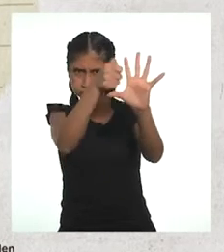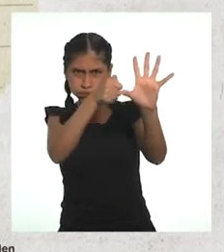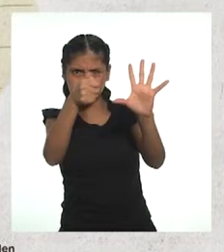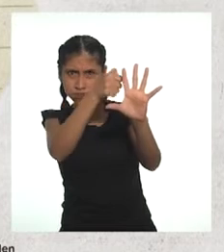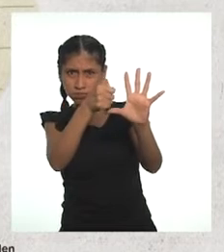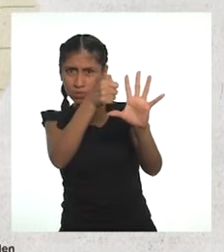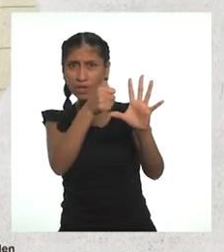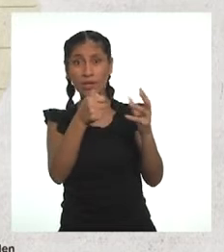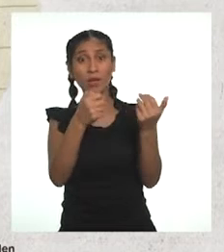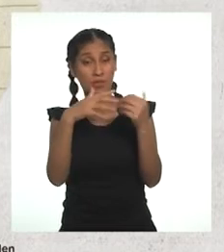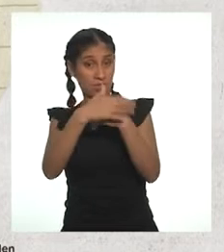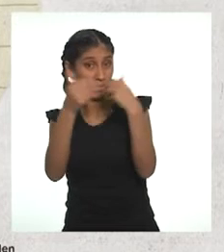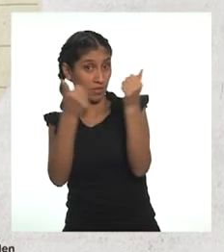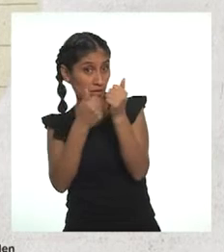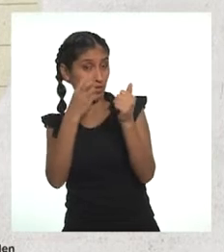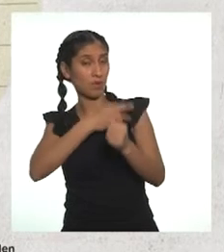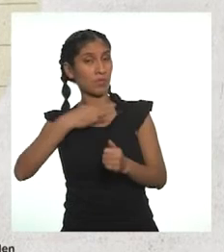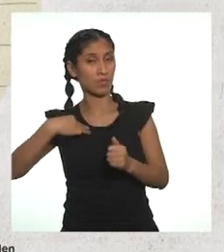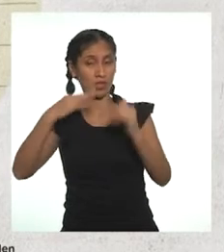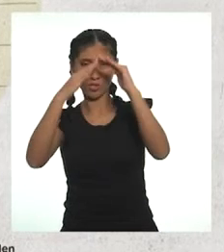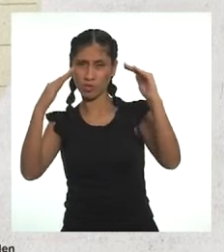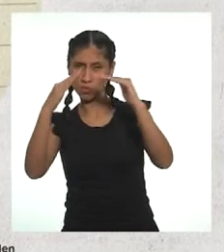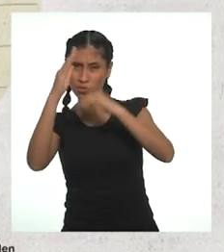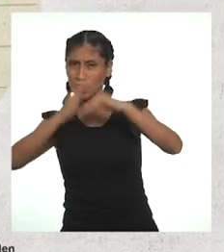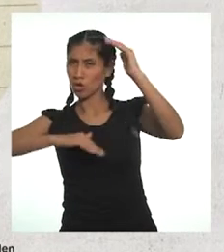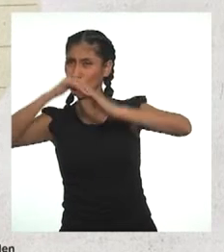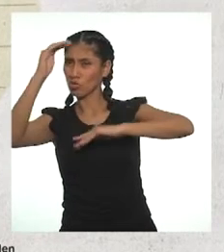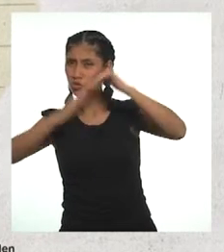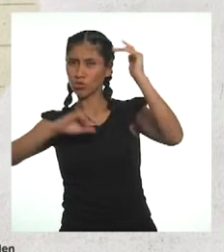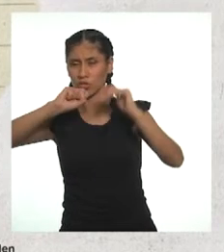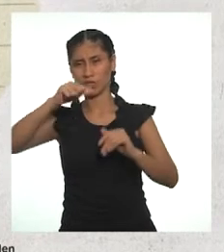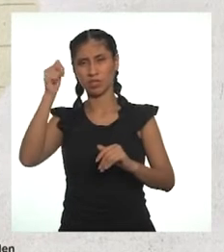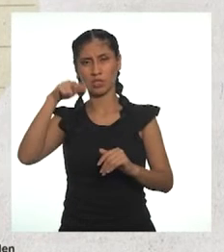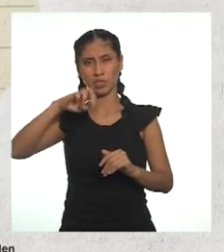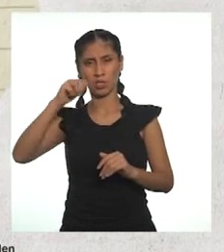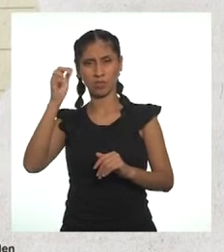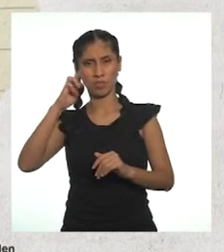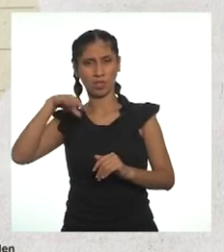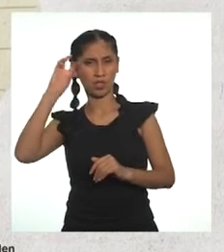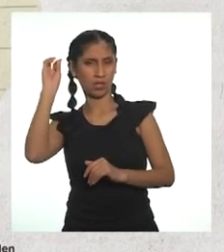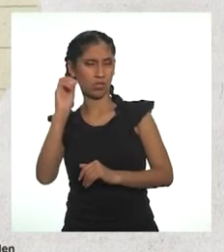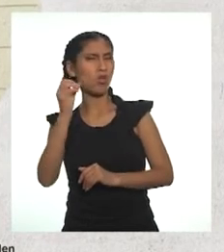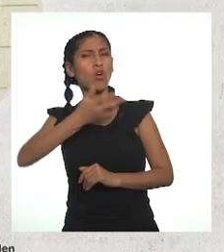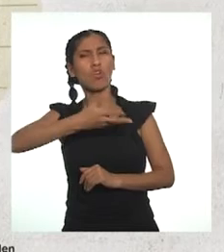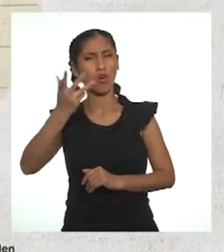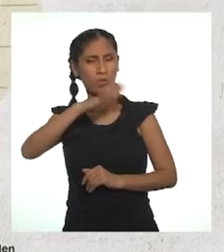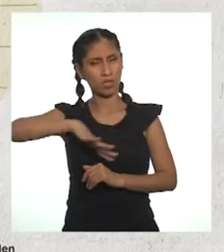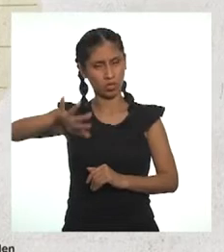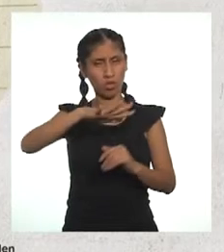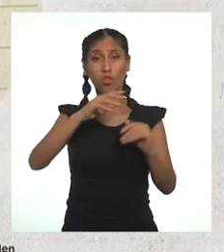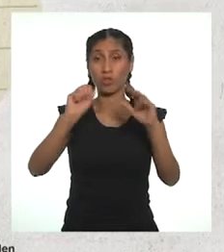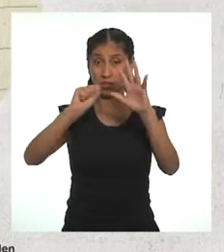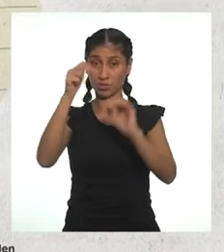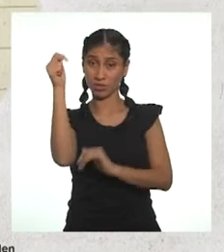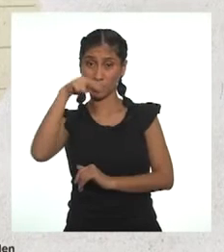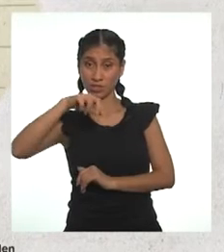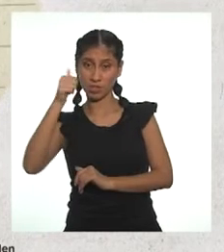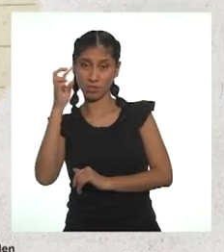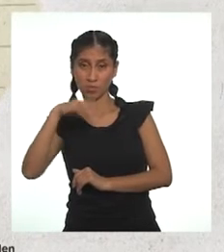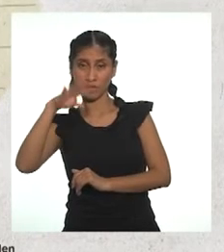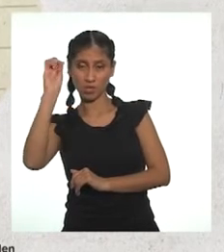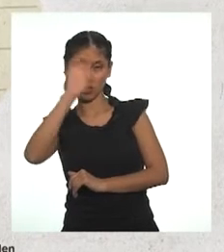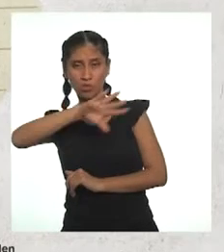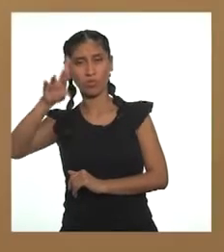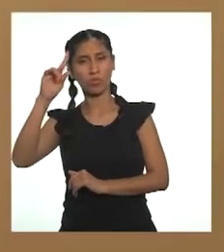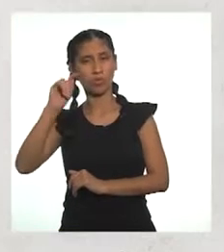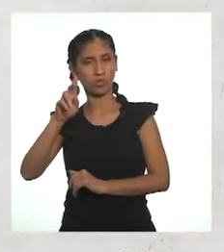ejecutado por el Ministerio de Vivienda, Construcción y Saneamiento a través de su Programa Nacional de Saneamiento